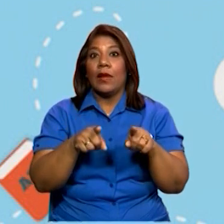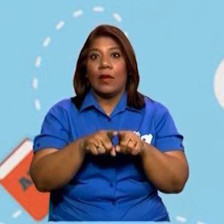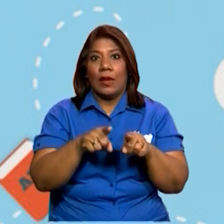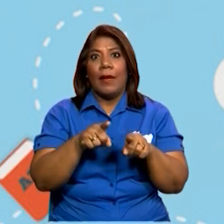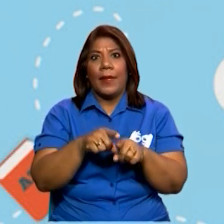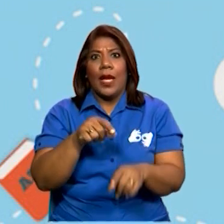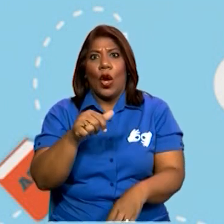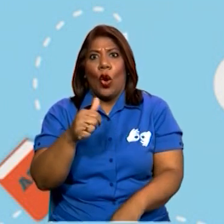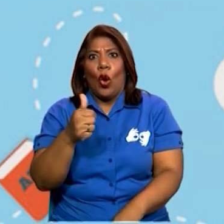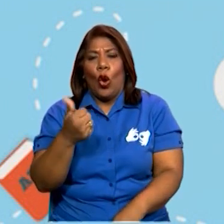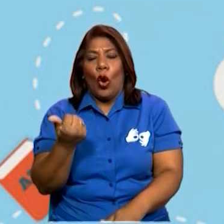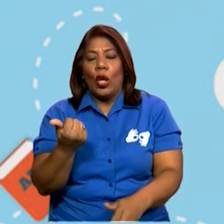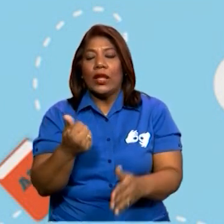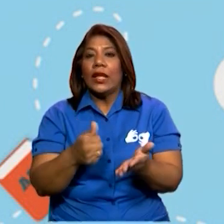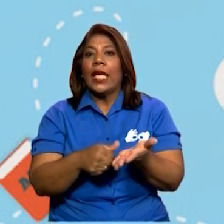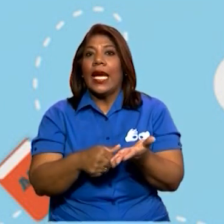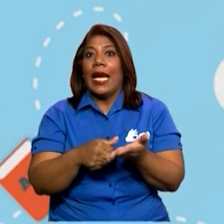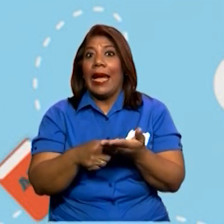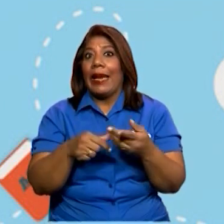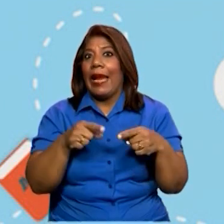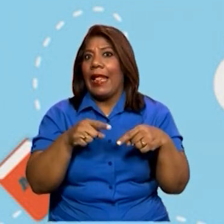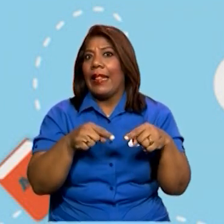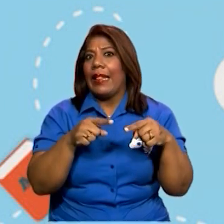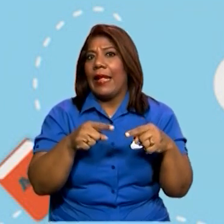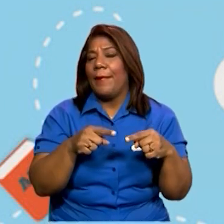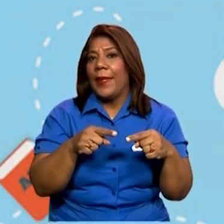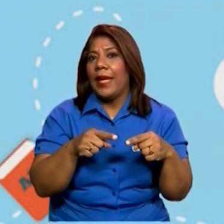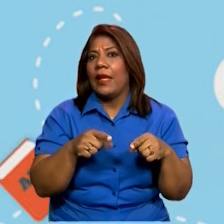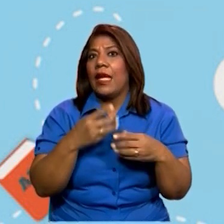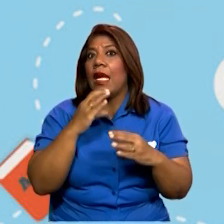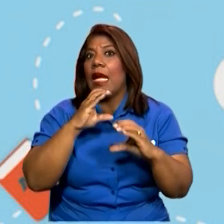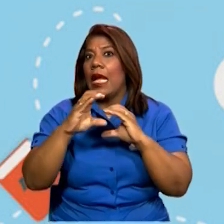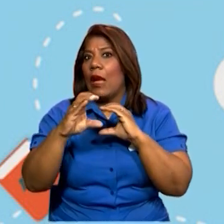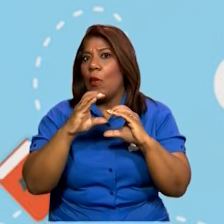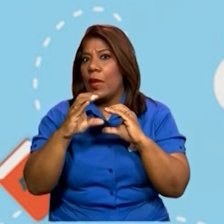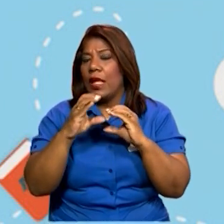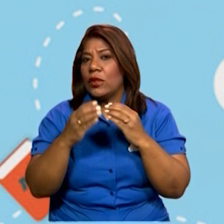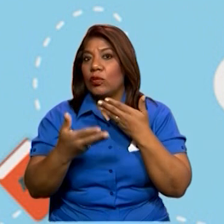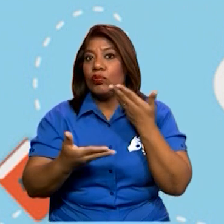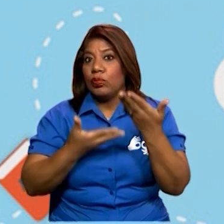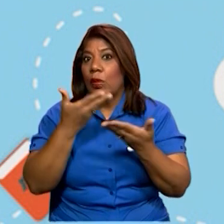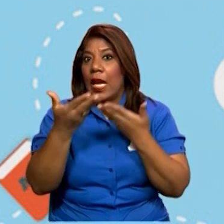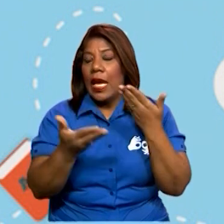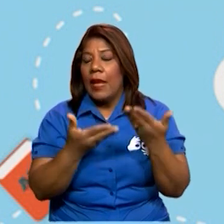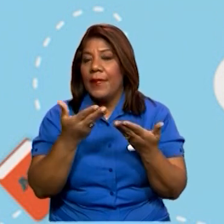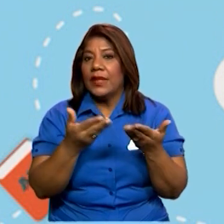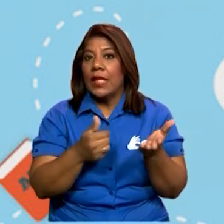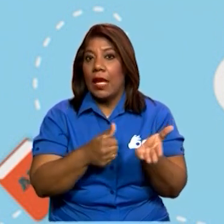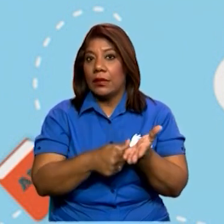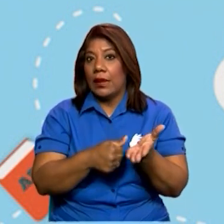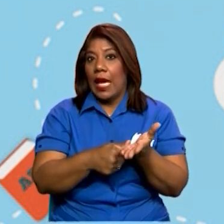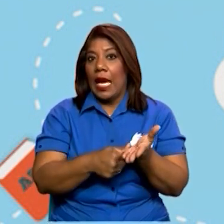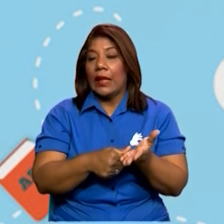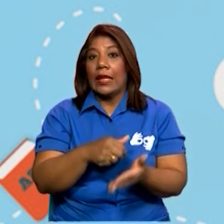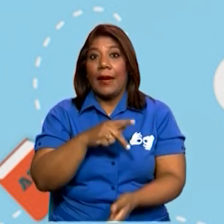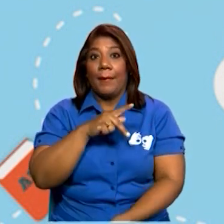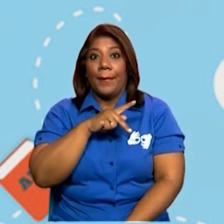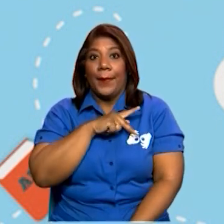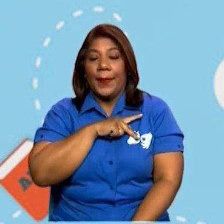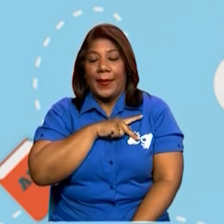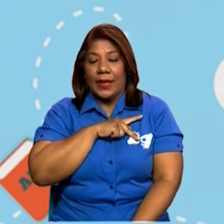cartas también, dependiendo a quién se dirija y el motivo por el cual se escribe. Existen también cartas personales.